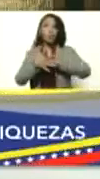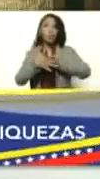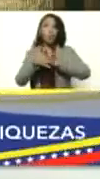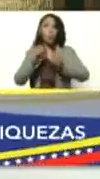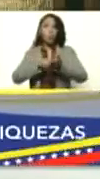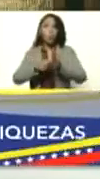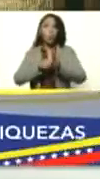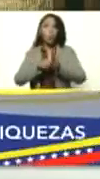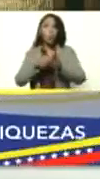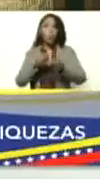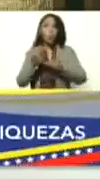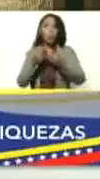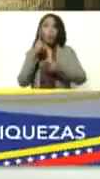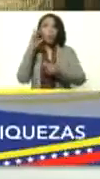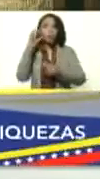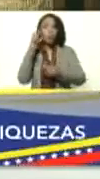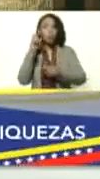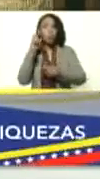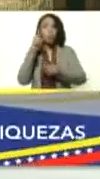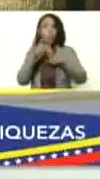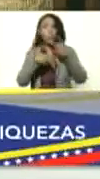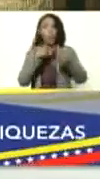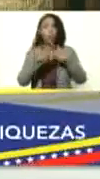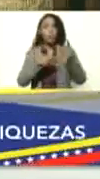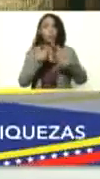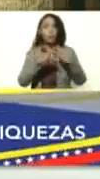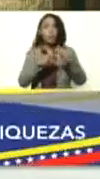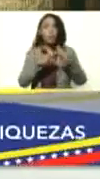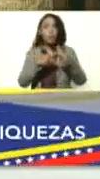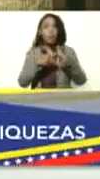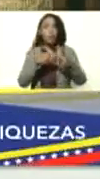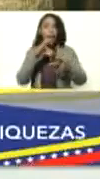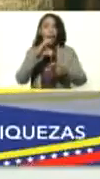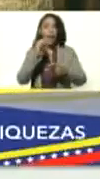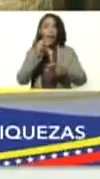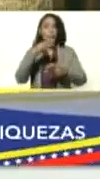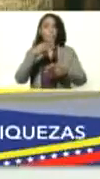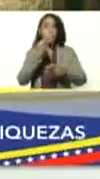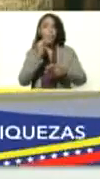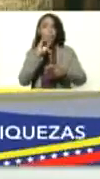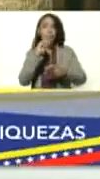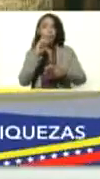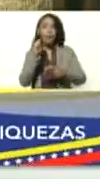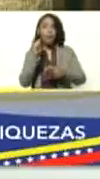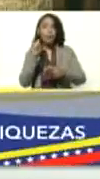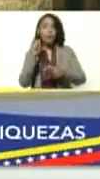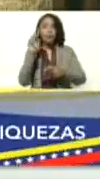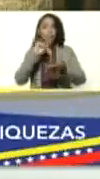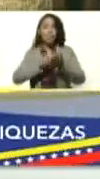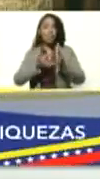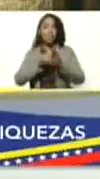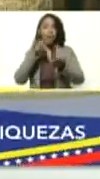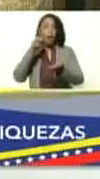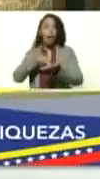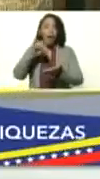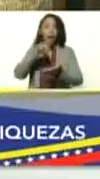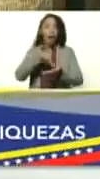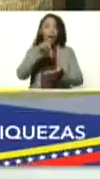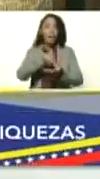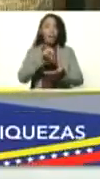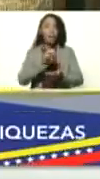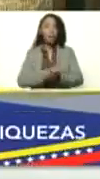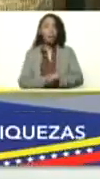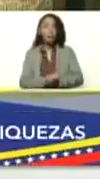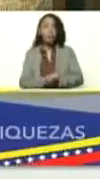Soteldo. Cuando usted escuche que se produce, es producción caprina, son cabras. Cabras, la cabrita.